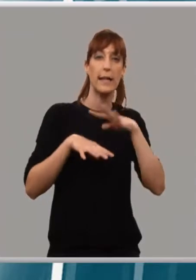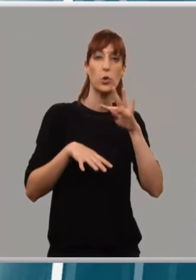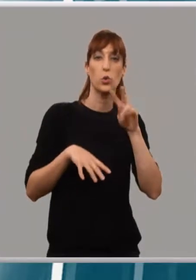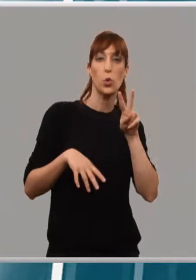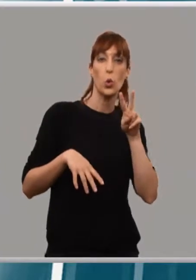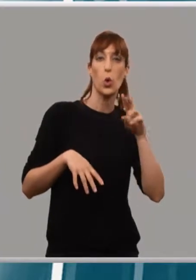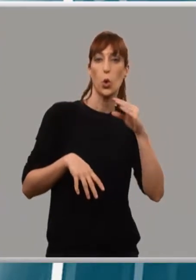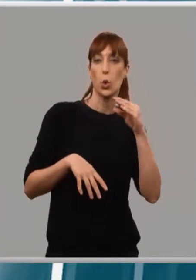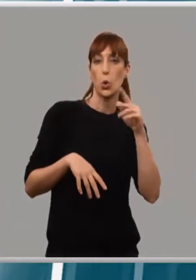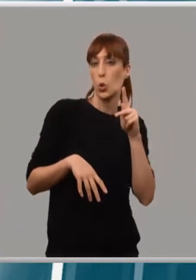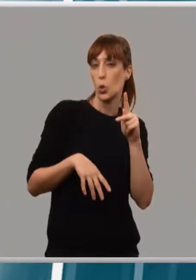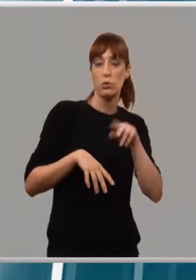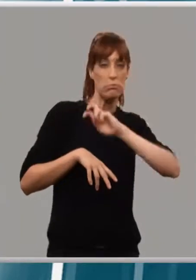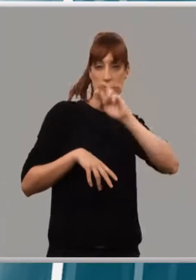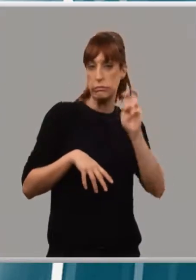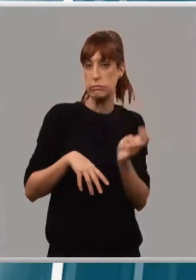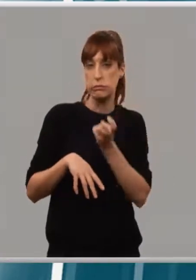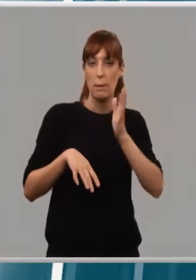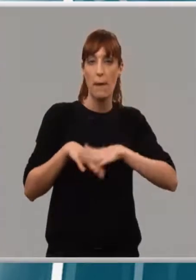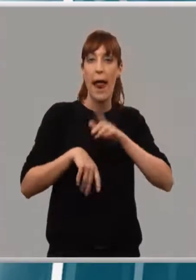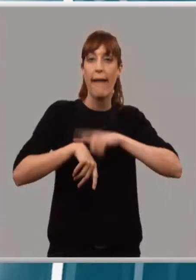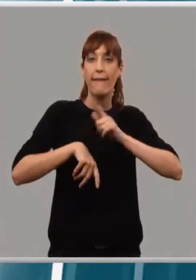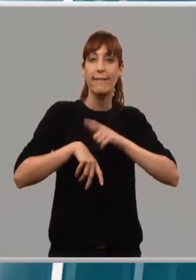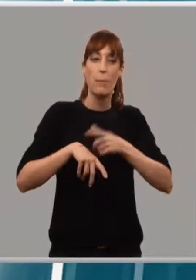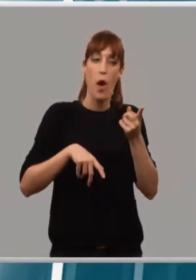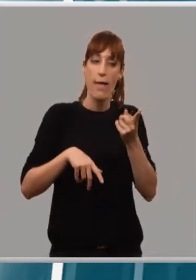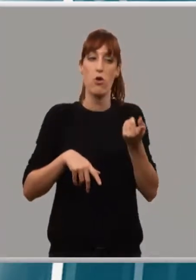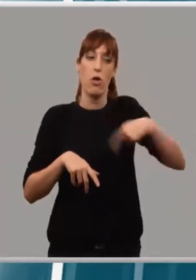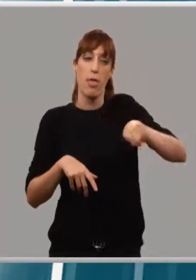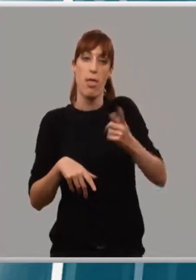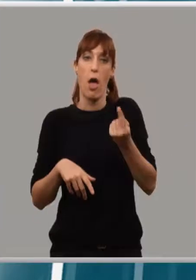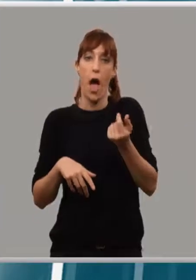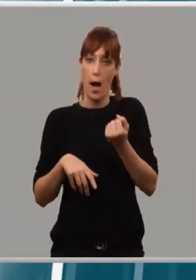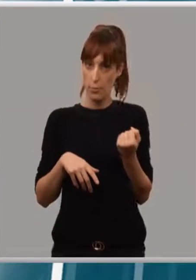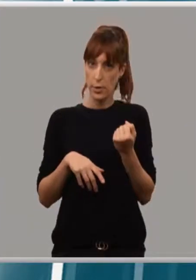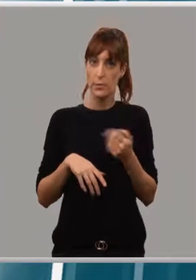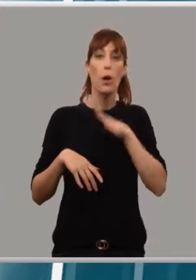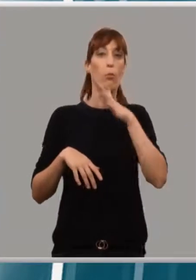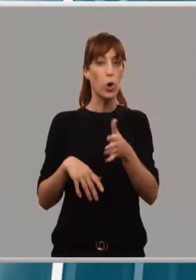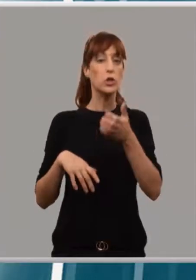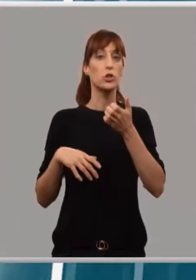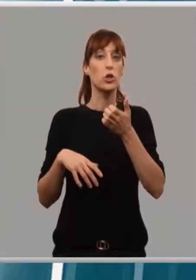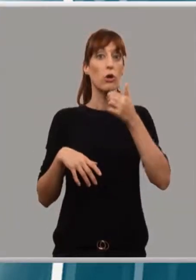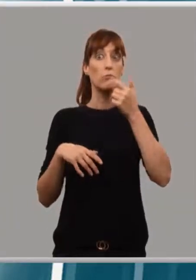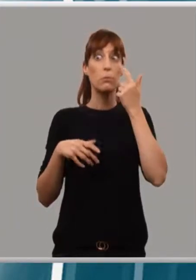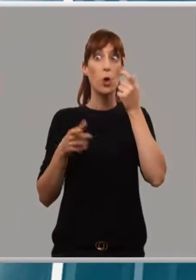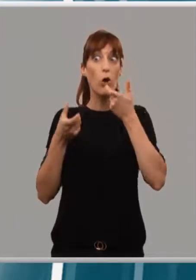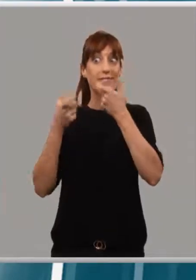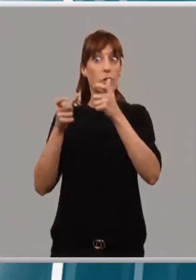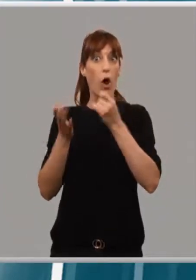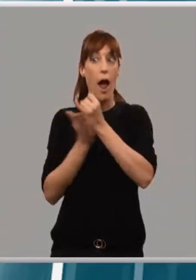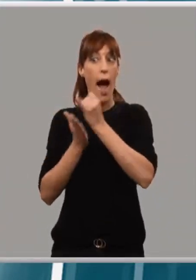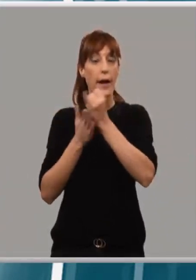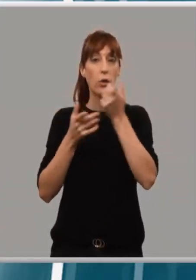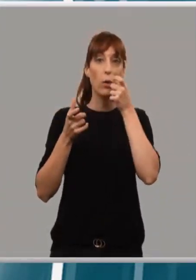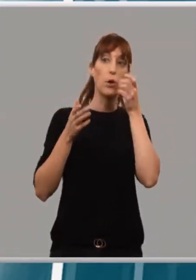facilite el tiempo. Nuevo perfil de consumidor que determinará hacia dónde debe virar el sector agrícola en un horizonte de futuro que por otra